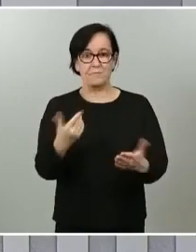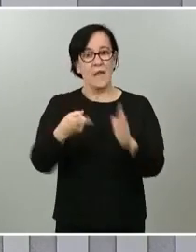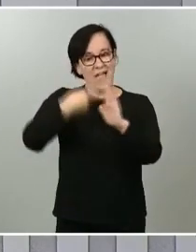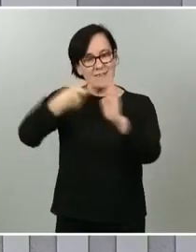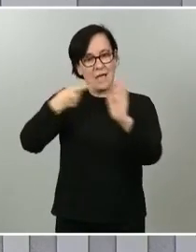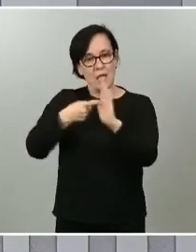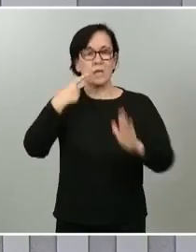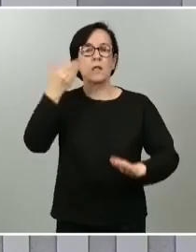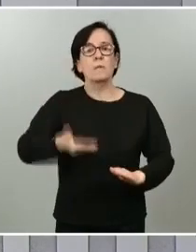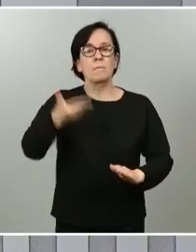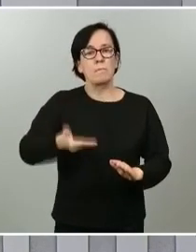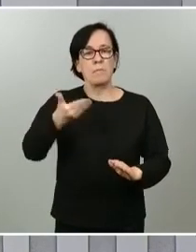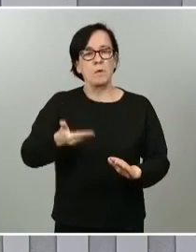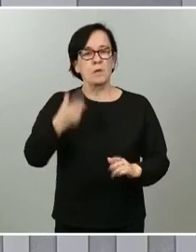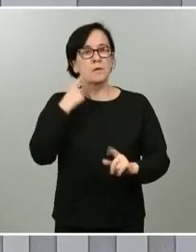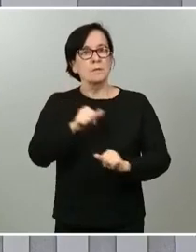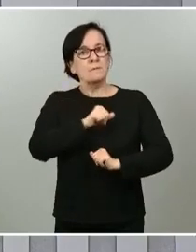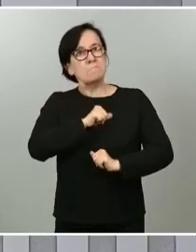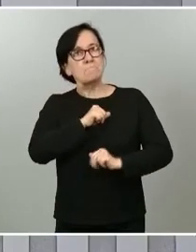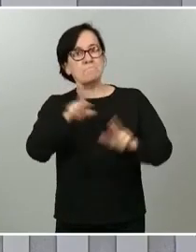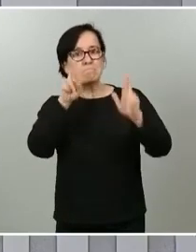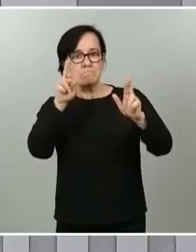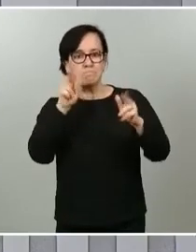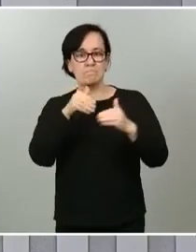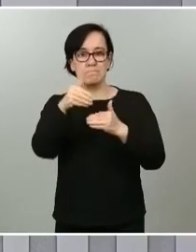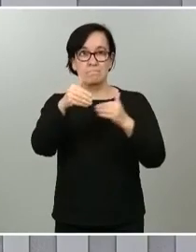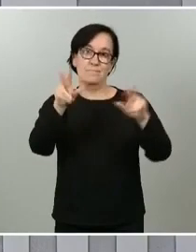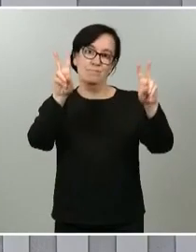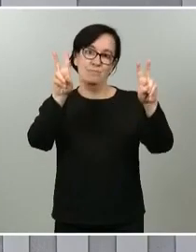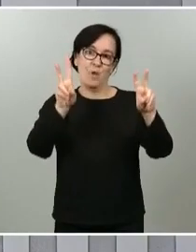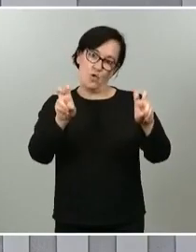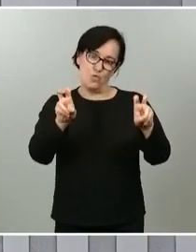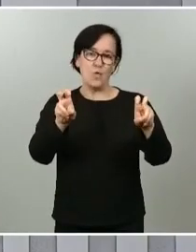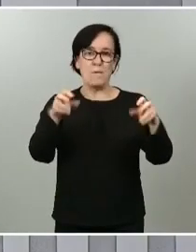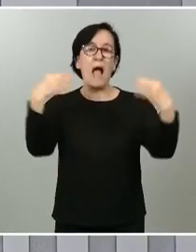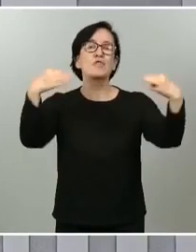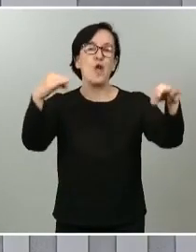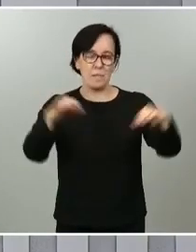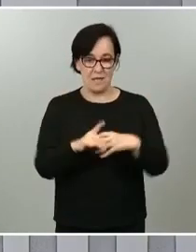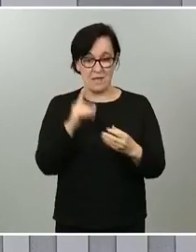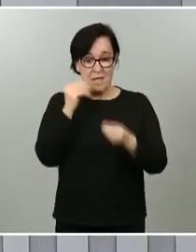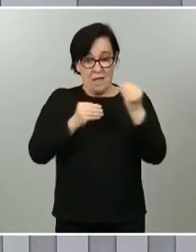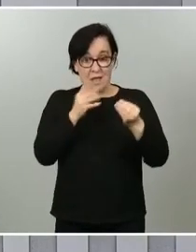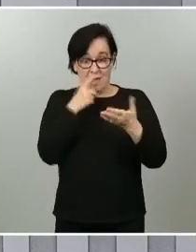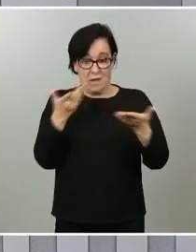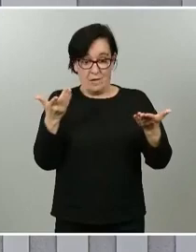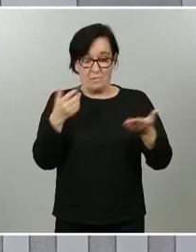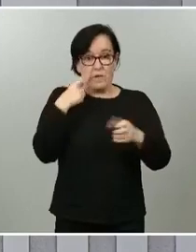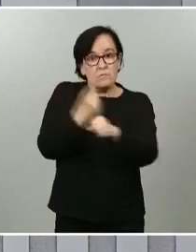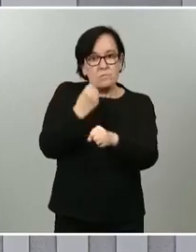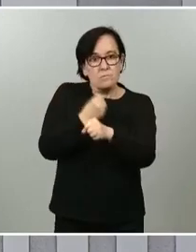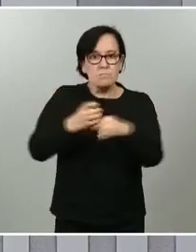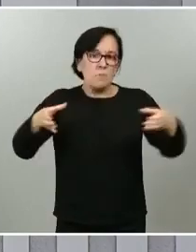y un esperanzador paso hacia esa nueva normalidad. Se abre un escenario que es fruto del trabajo colectivo,